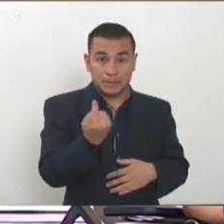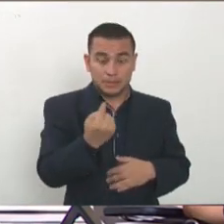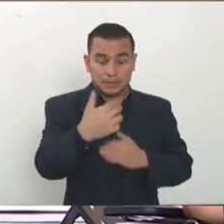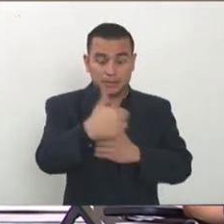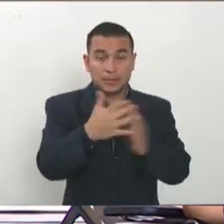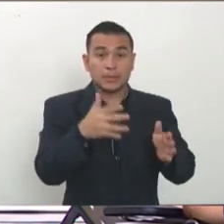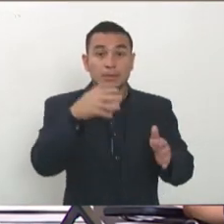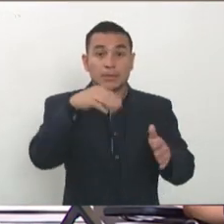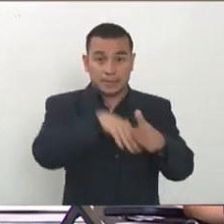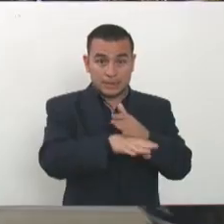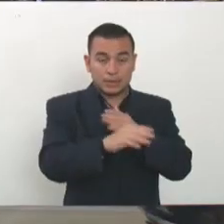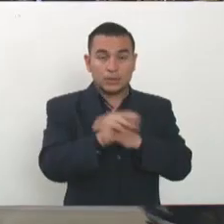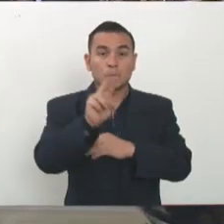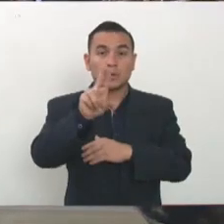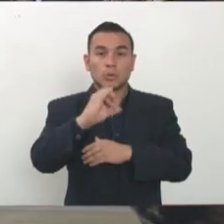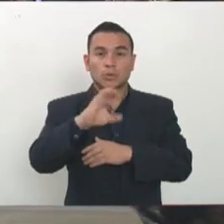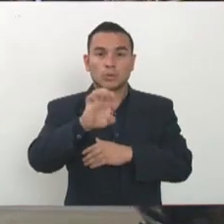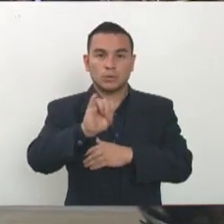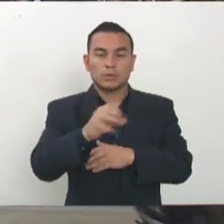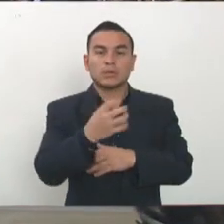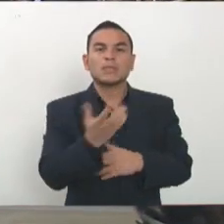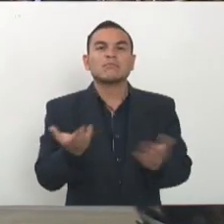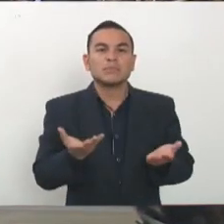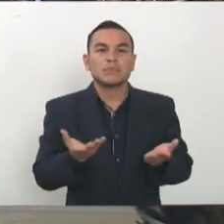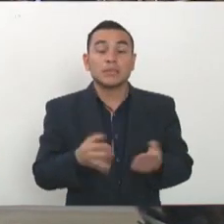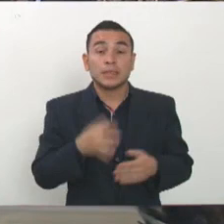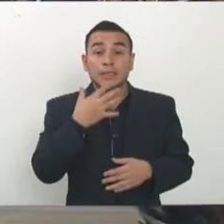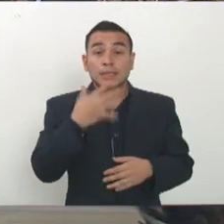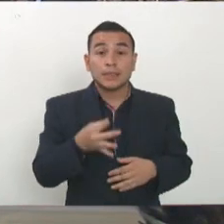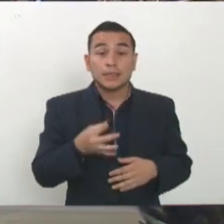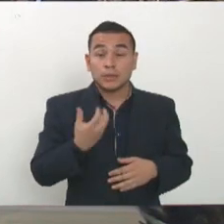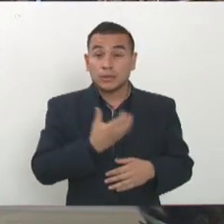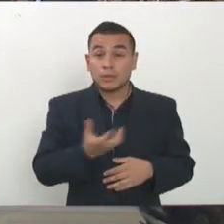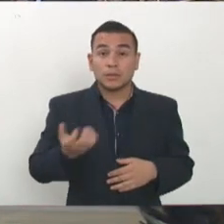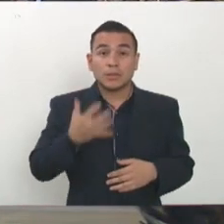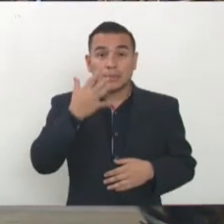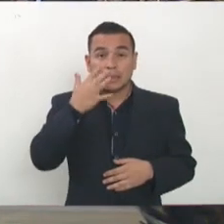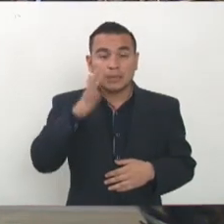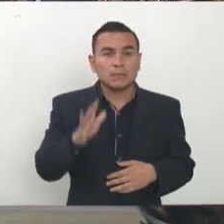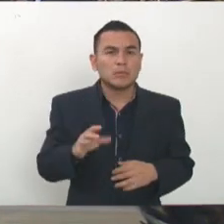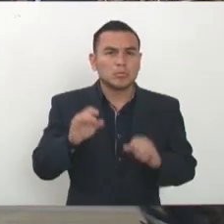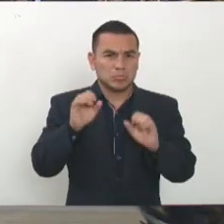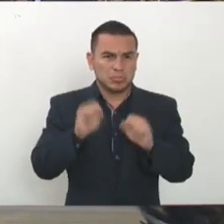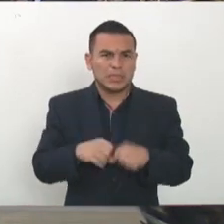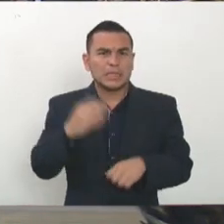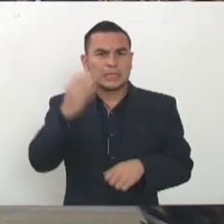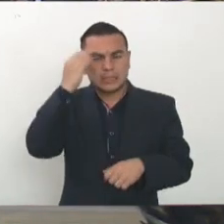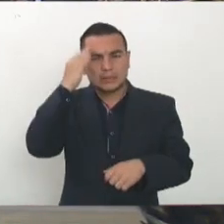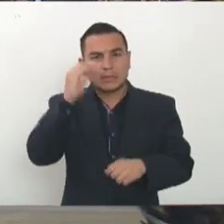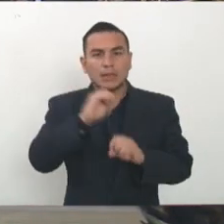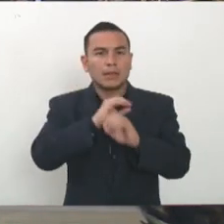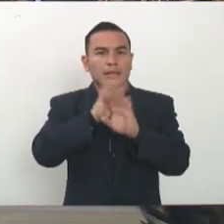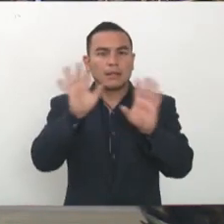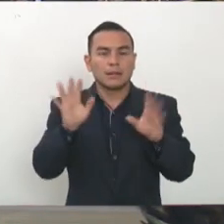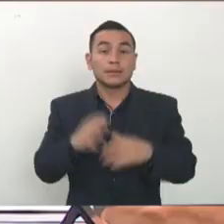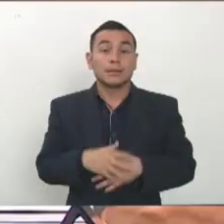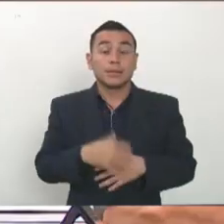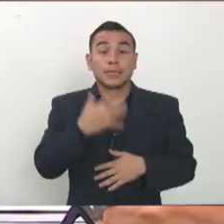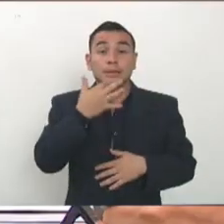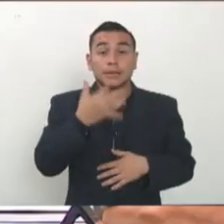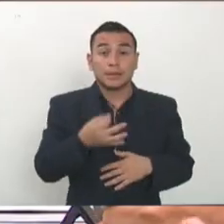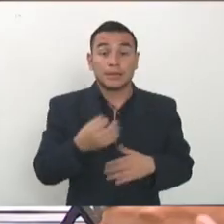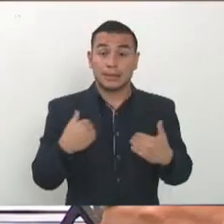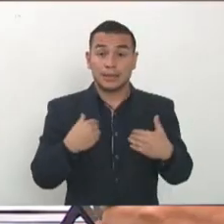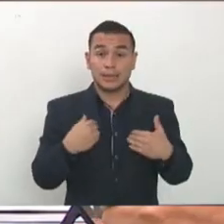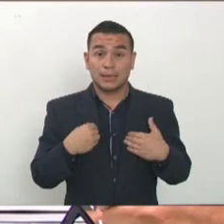saben mucho más de esto que yo lo pueden certificar que es así, un intensivista que nos está viendo puede certificarlo mejor si